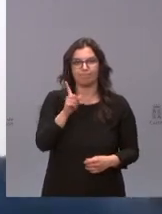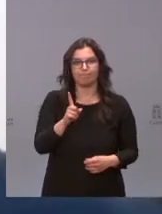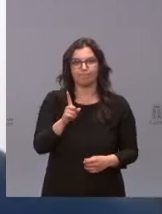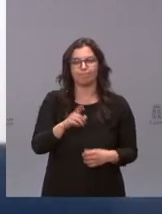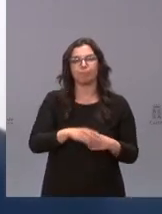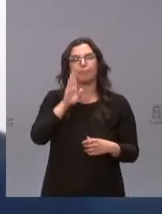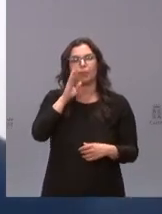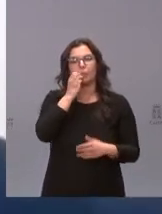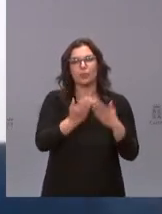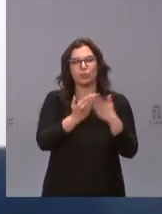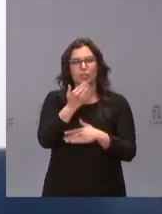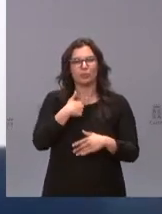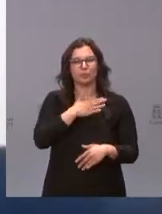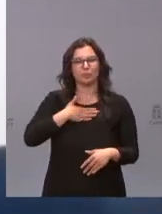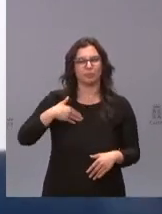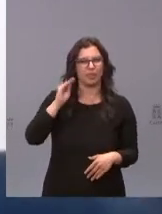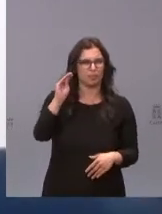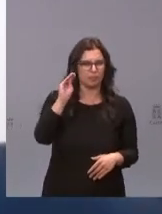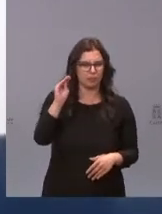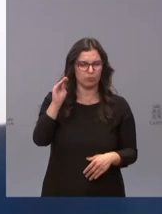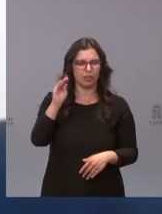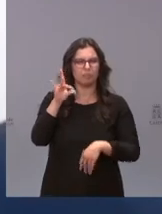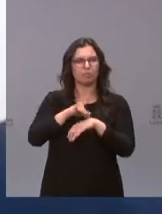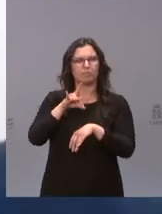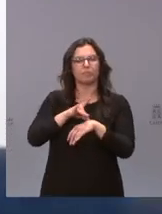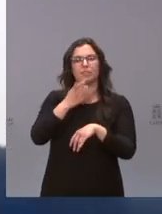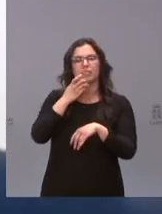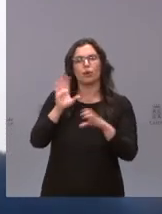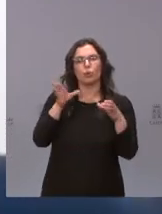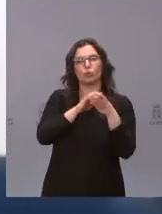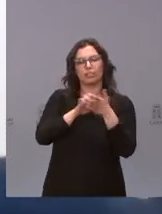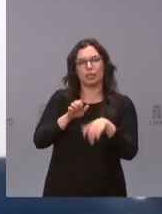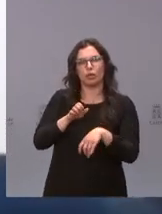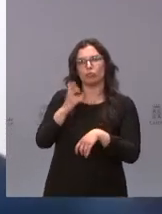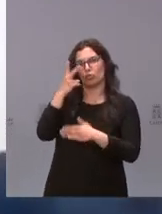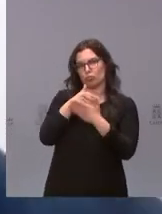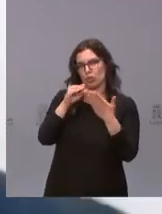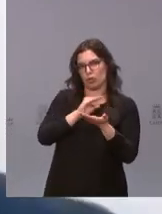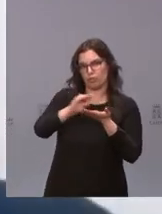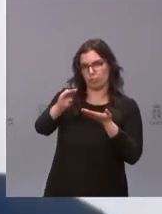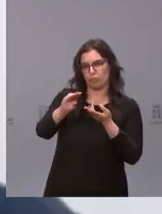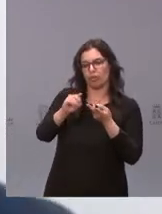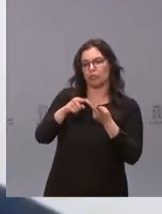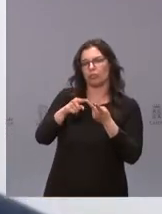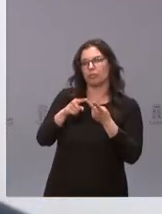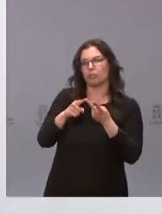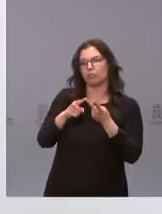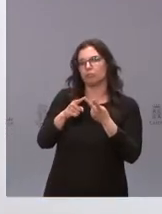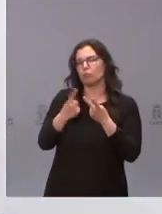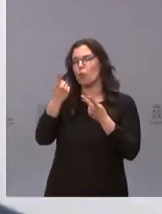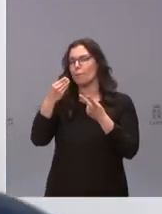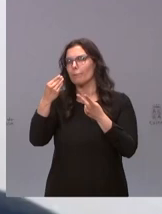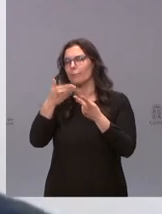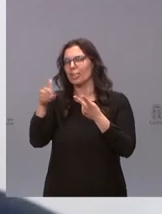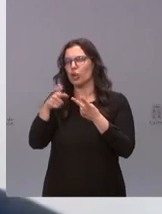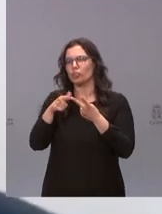hola buenos días yo quería preguntar al doctor Barbacid si la junta aporta dos millones y el proyecto se financia con tres de donde sale ese